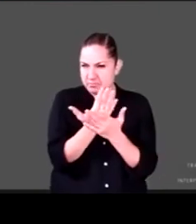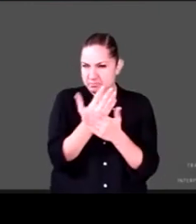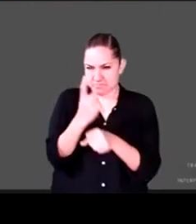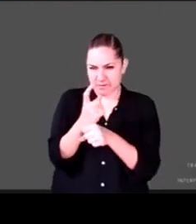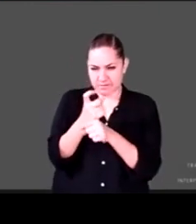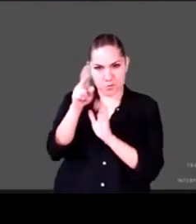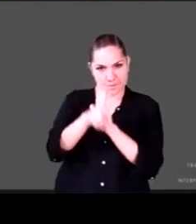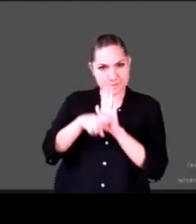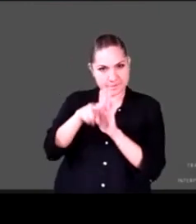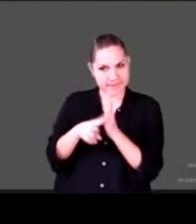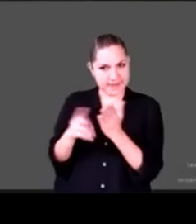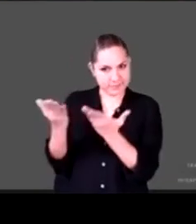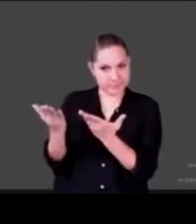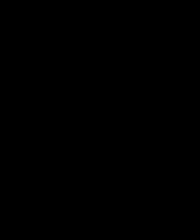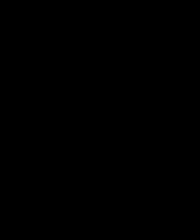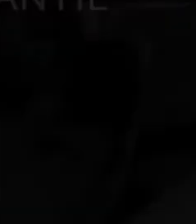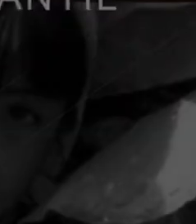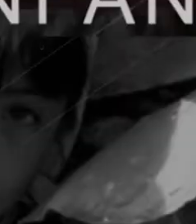ahora veamos el video.